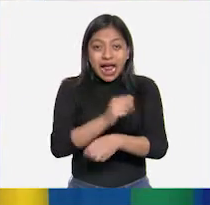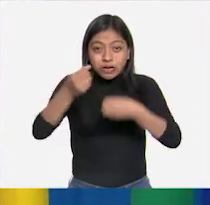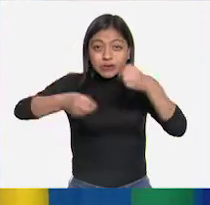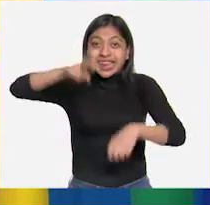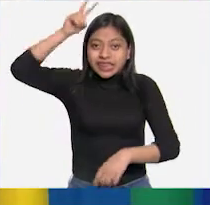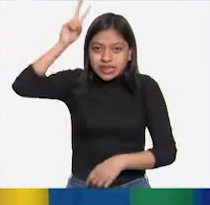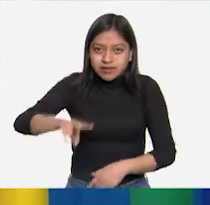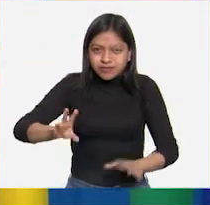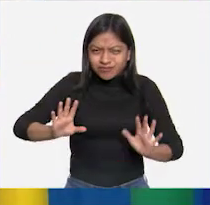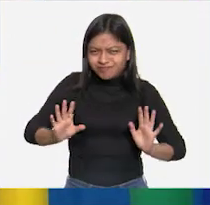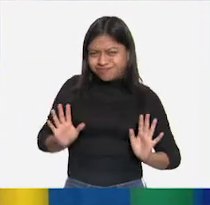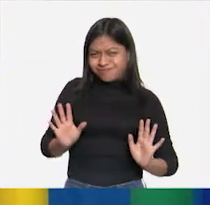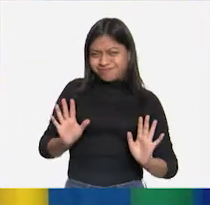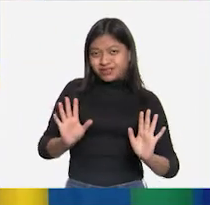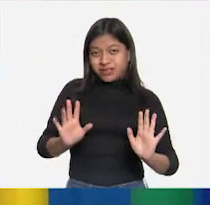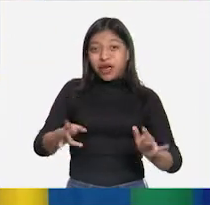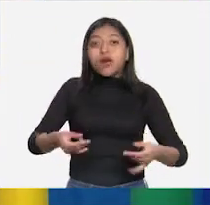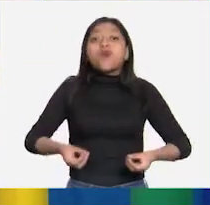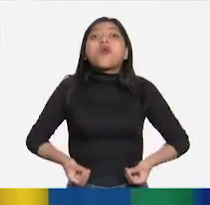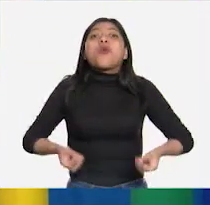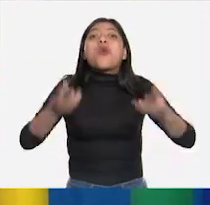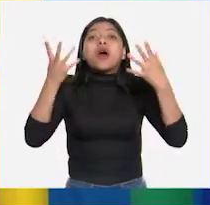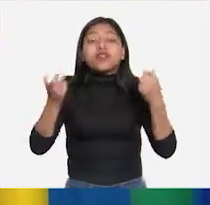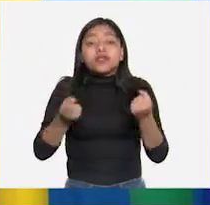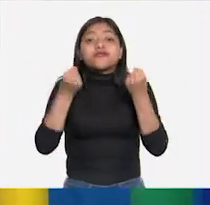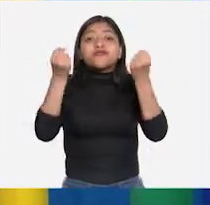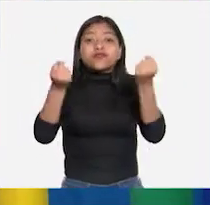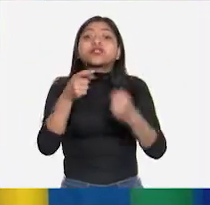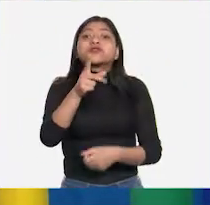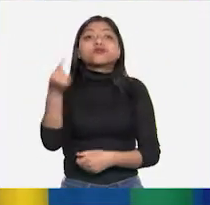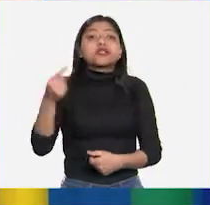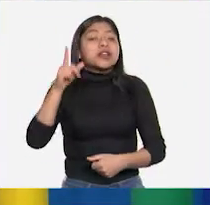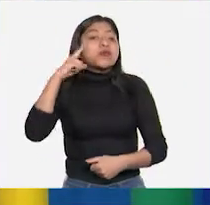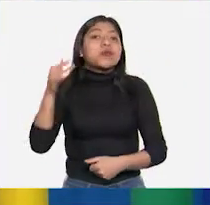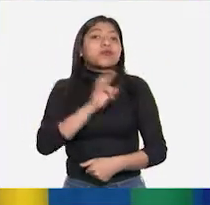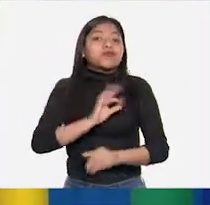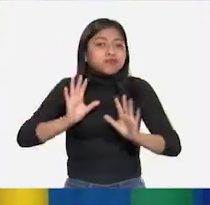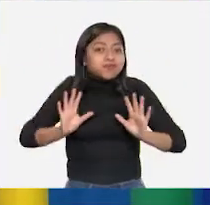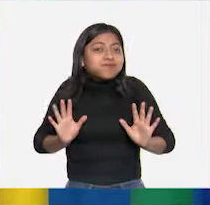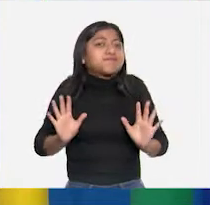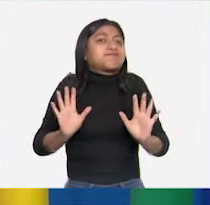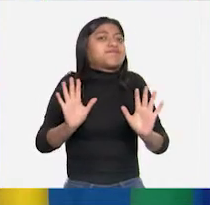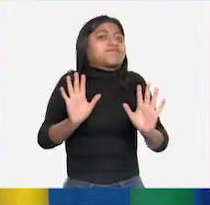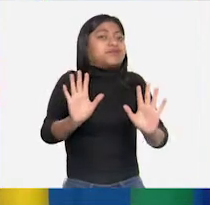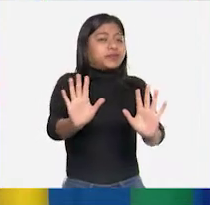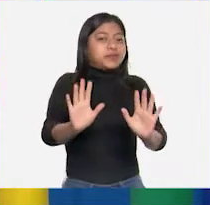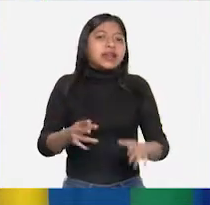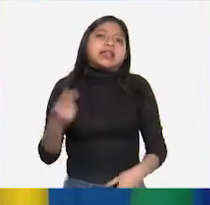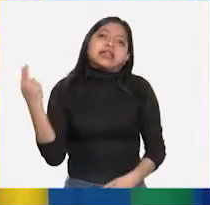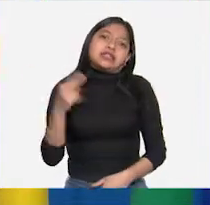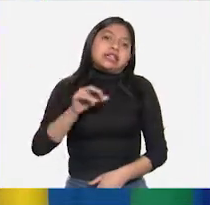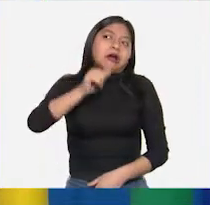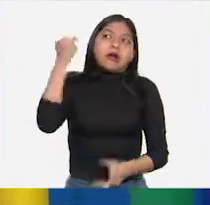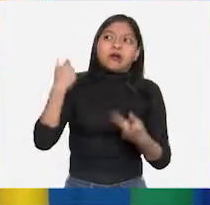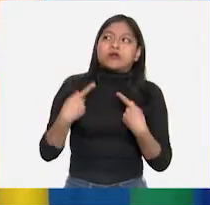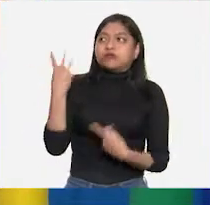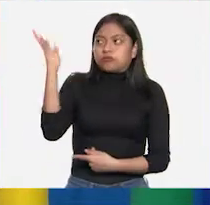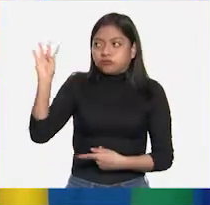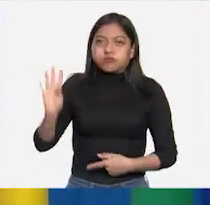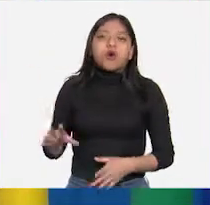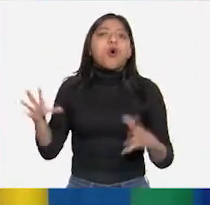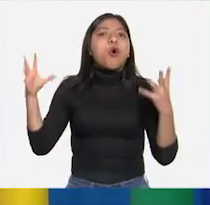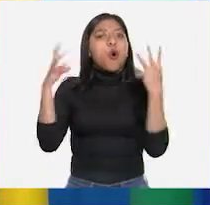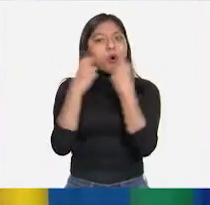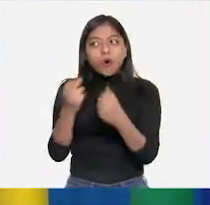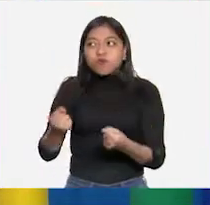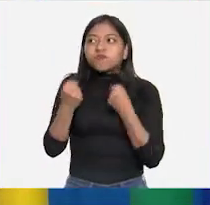verdad, ¿cuánto sería el apoyo que necesitaría de otras personas para poder sumar todas las